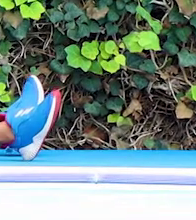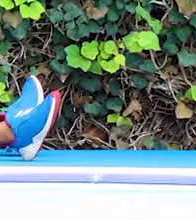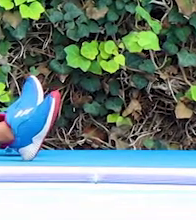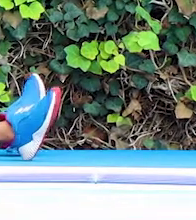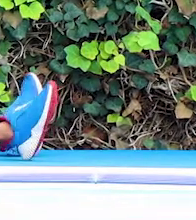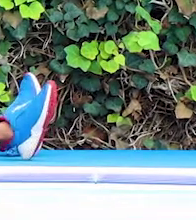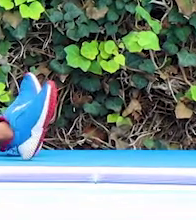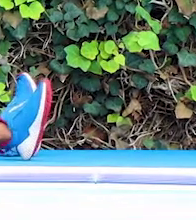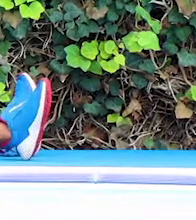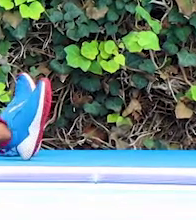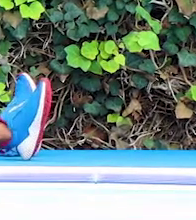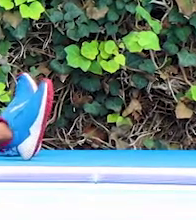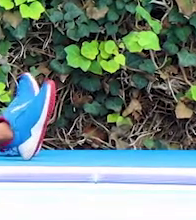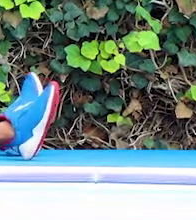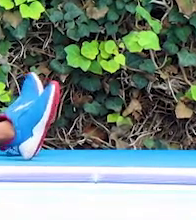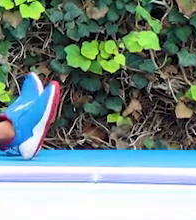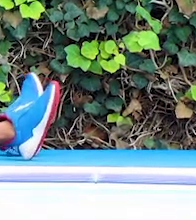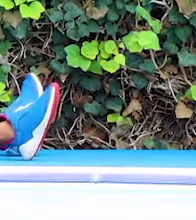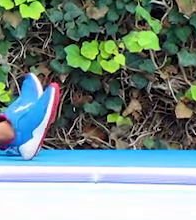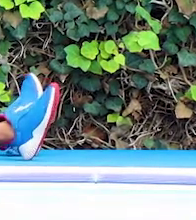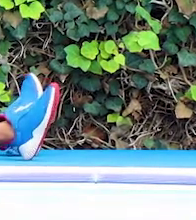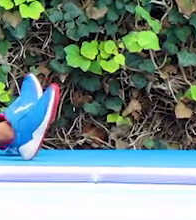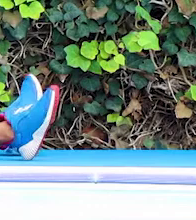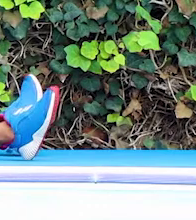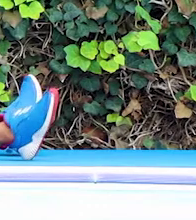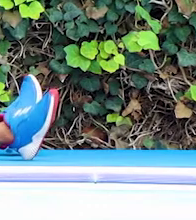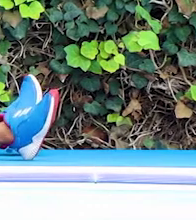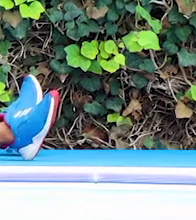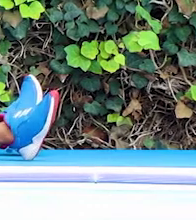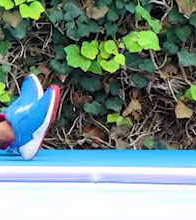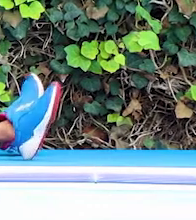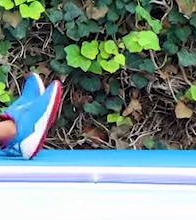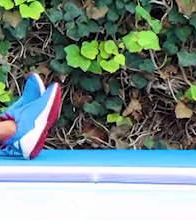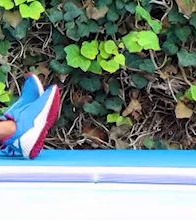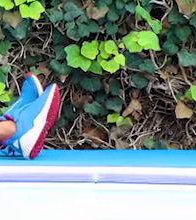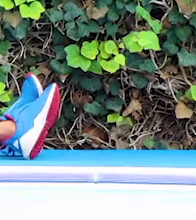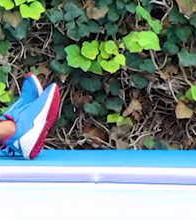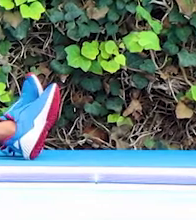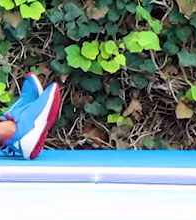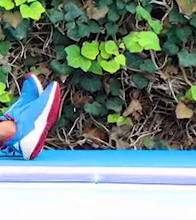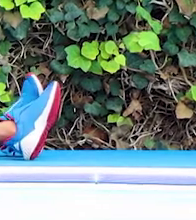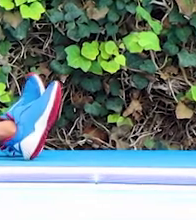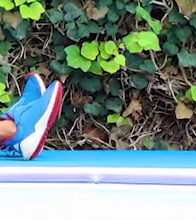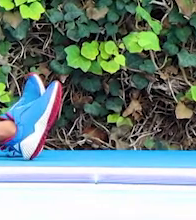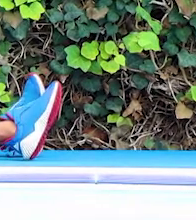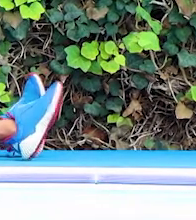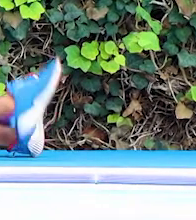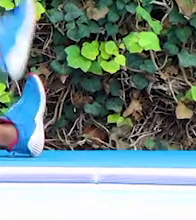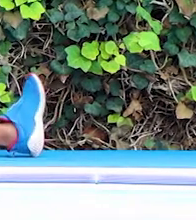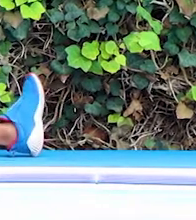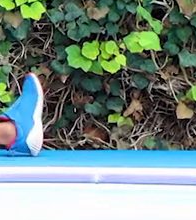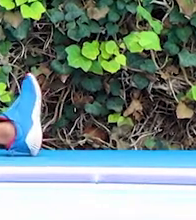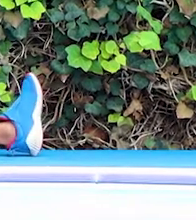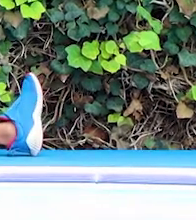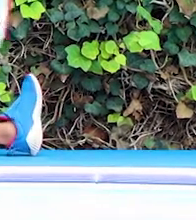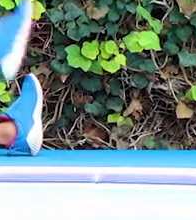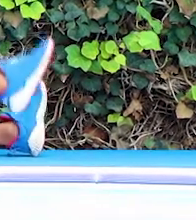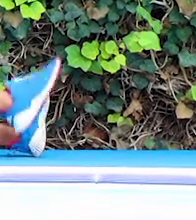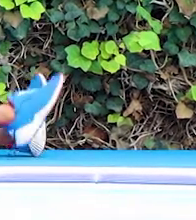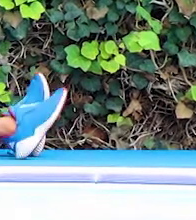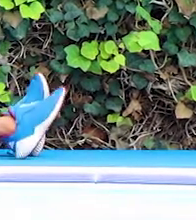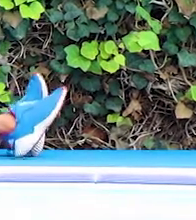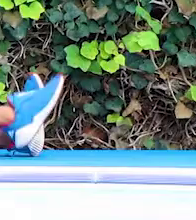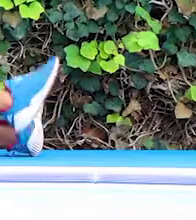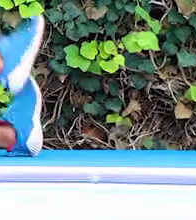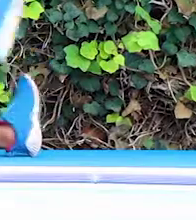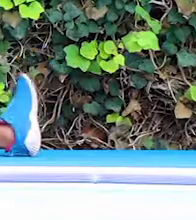Volvemos a respirar y nos preparamos para hacer otra vez el ejercicio. Levantamos pie, pierna derecha. Una,